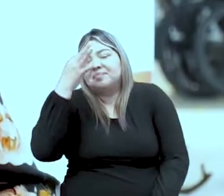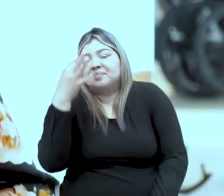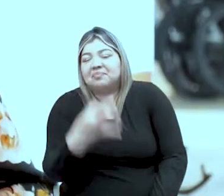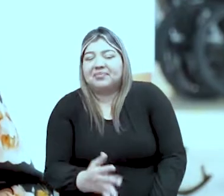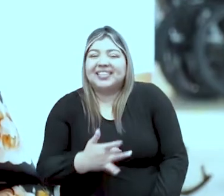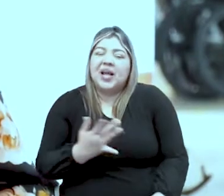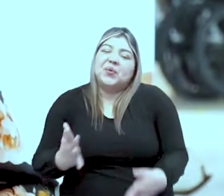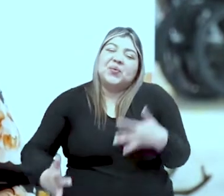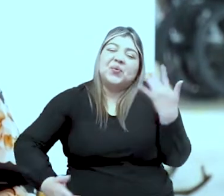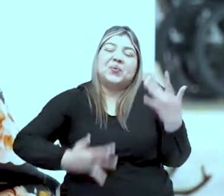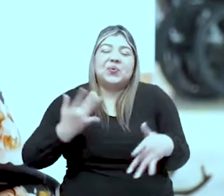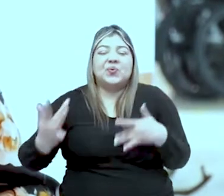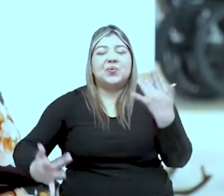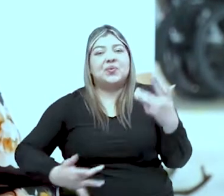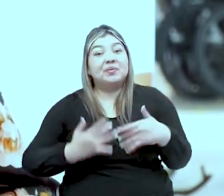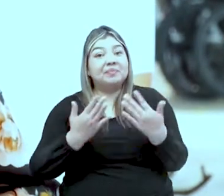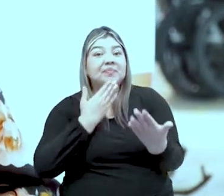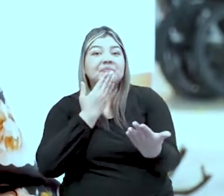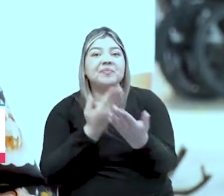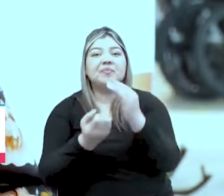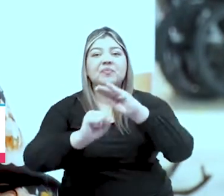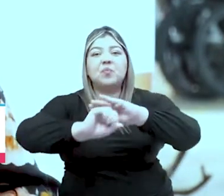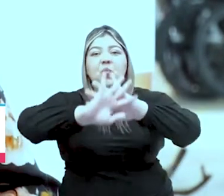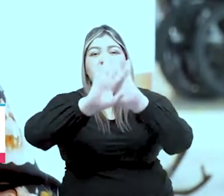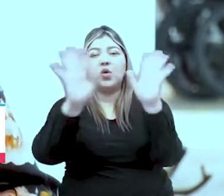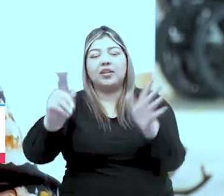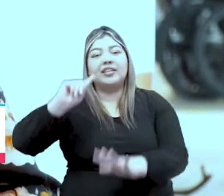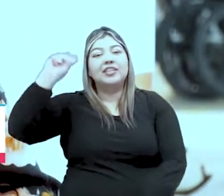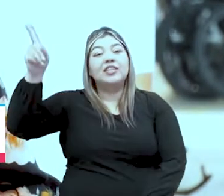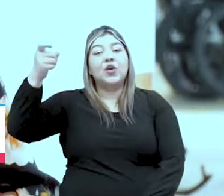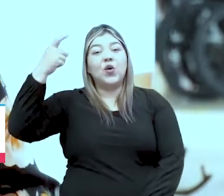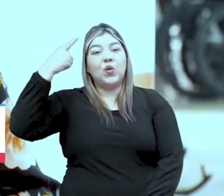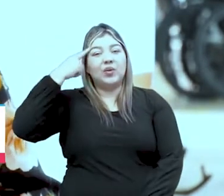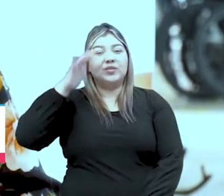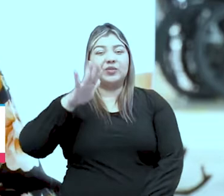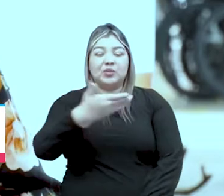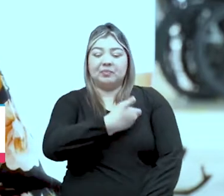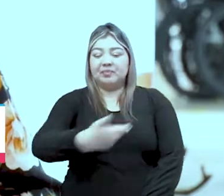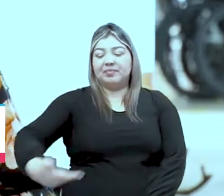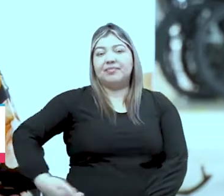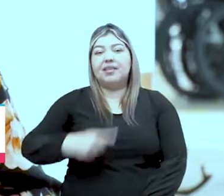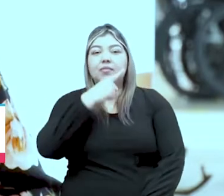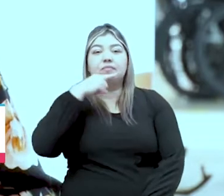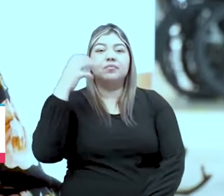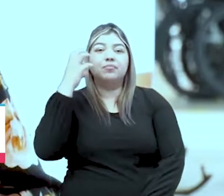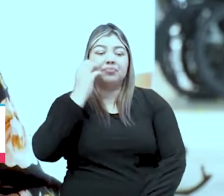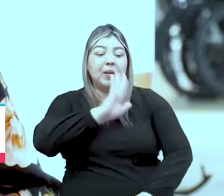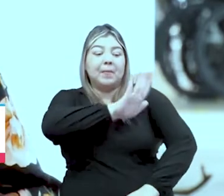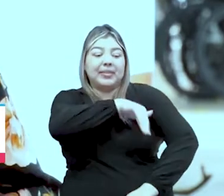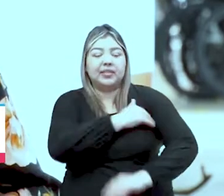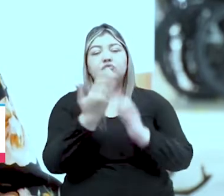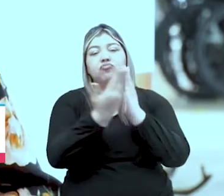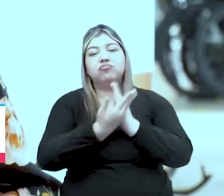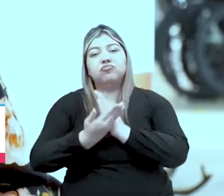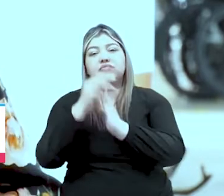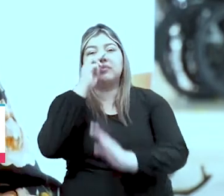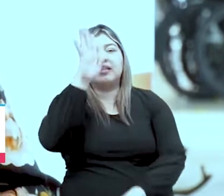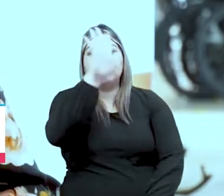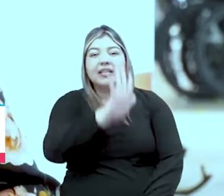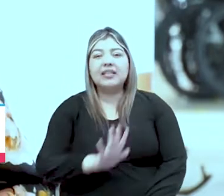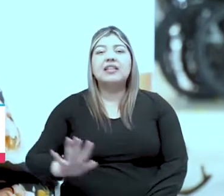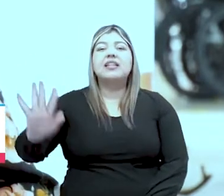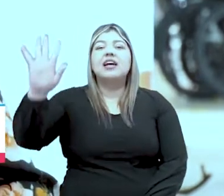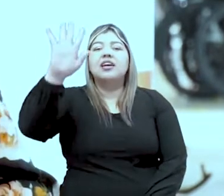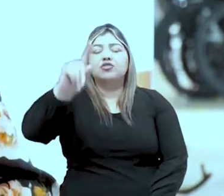Muy buenos días. En nombre del gobierno del presidente Iván Duque, el Ministerio de Educación Nacional les da la bienvenida a la presentación de la estrategia